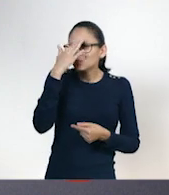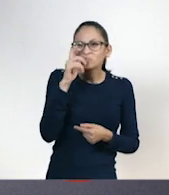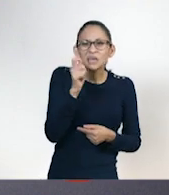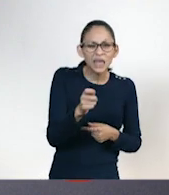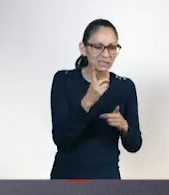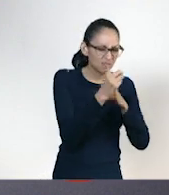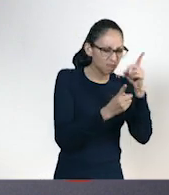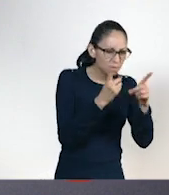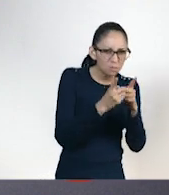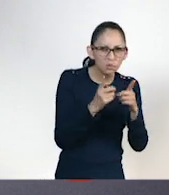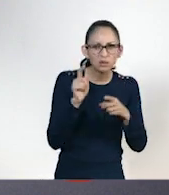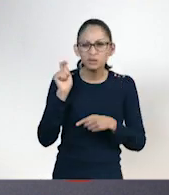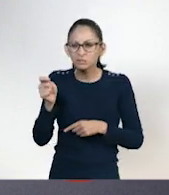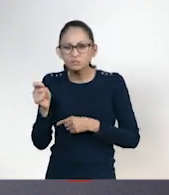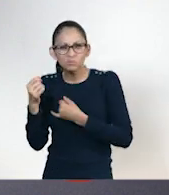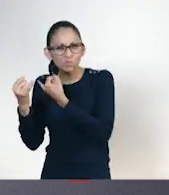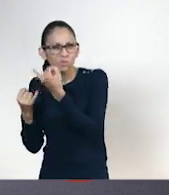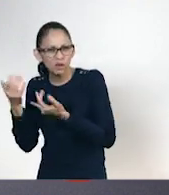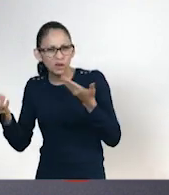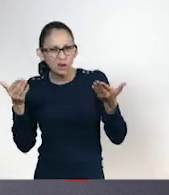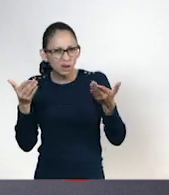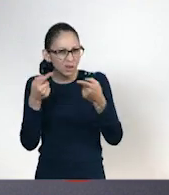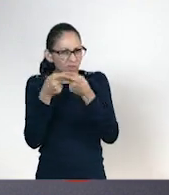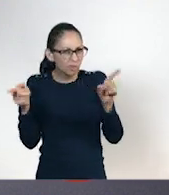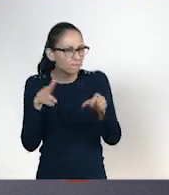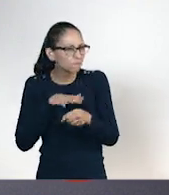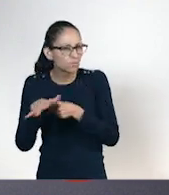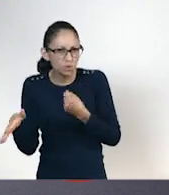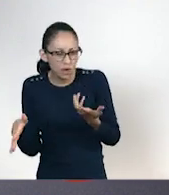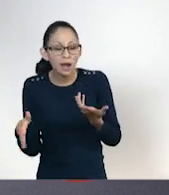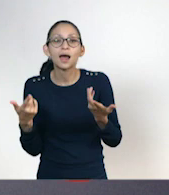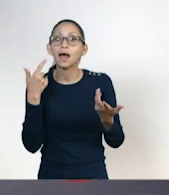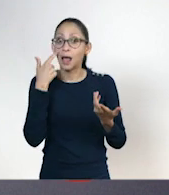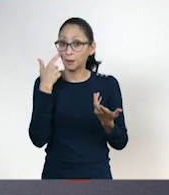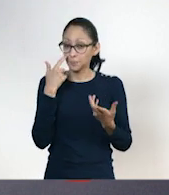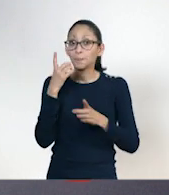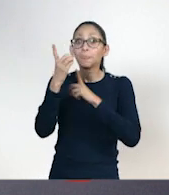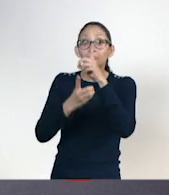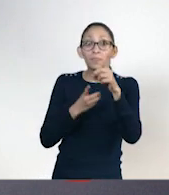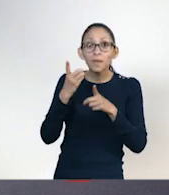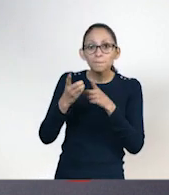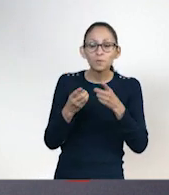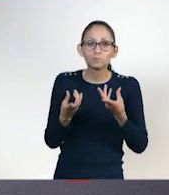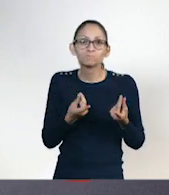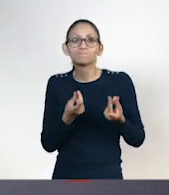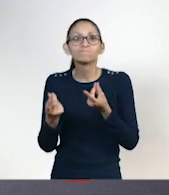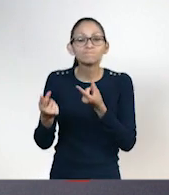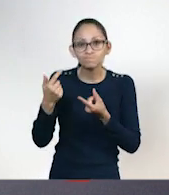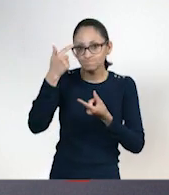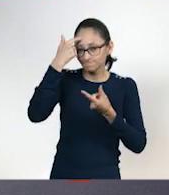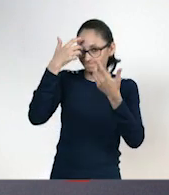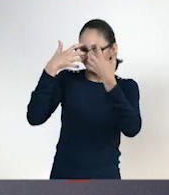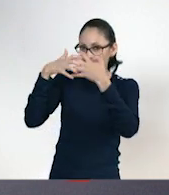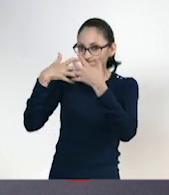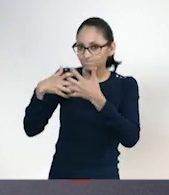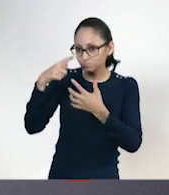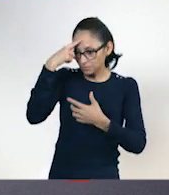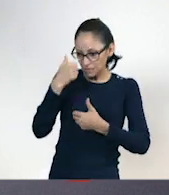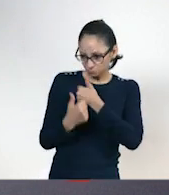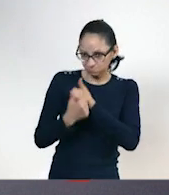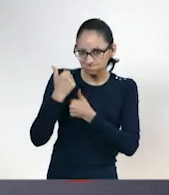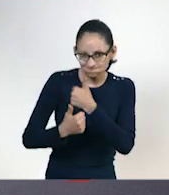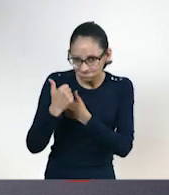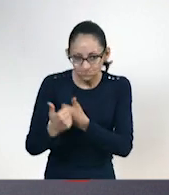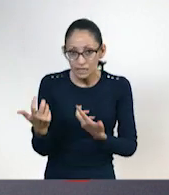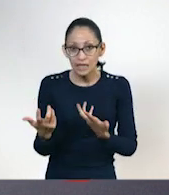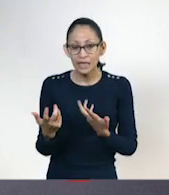deporte. Me parece muy bien. El deporte es una actividad física, intelectual y de naturaleza competitiva y